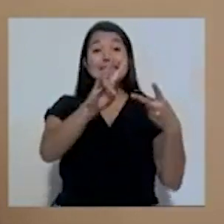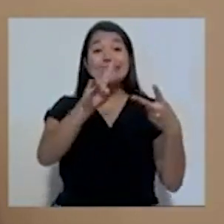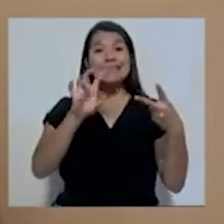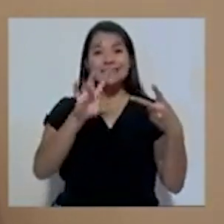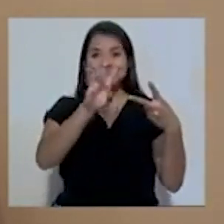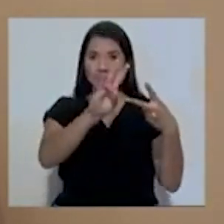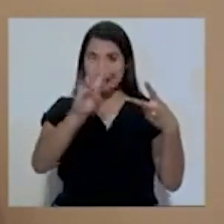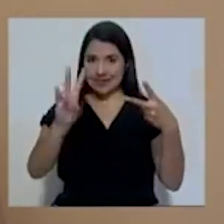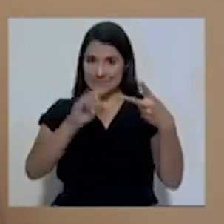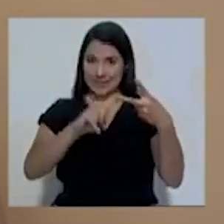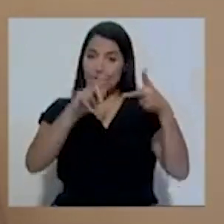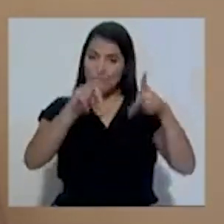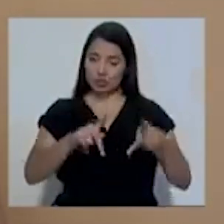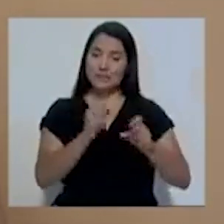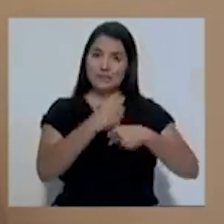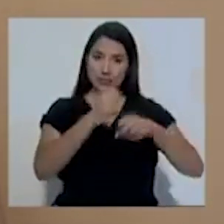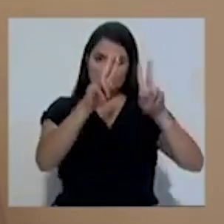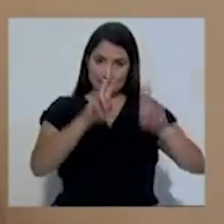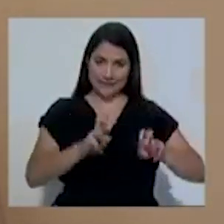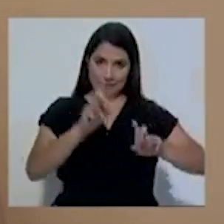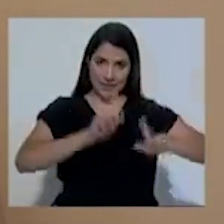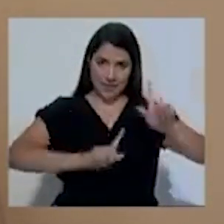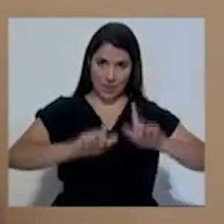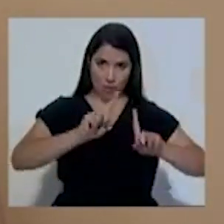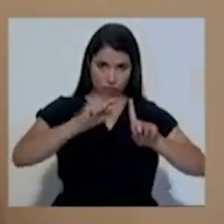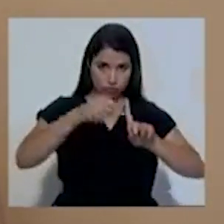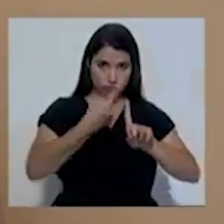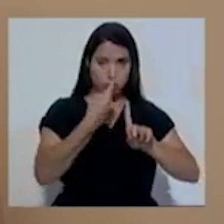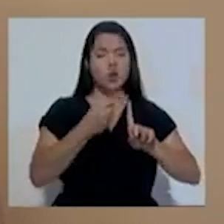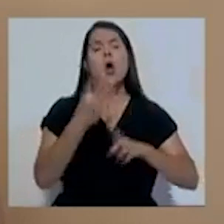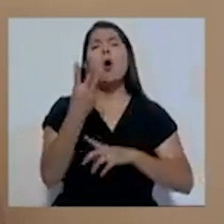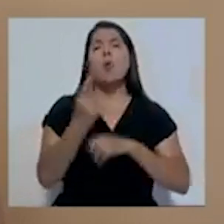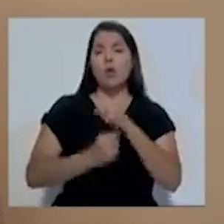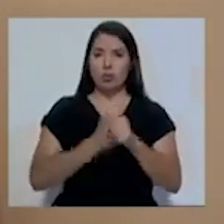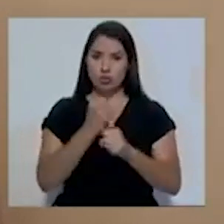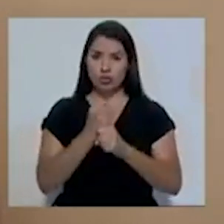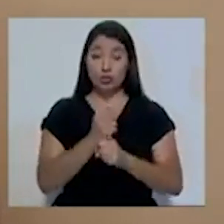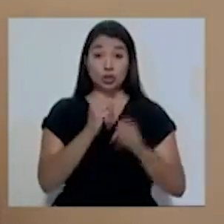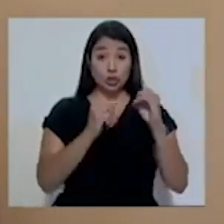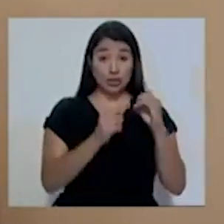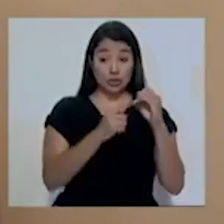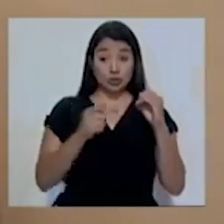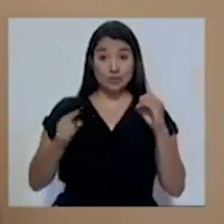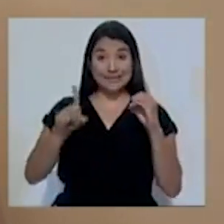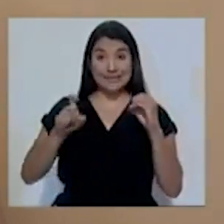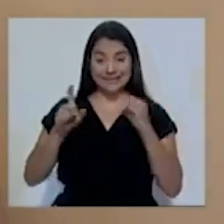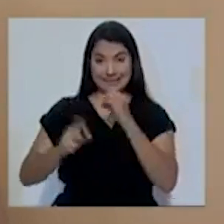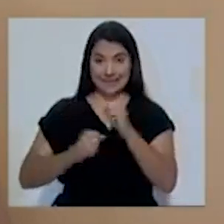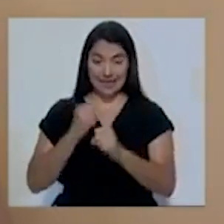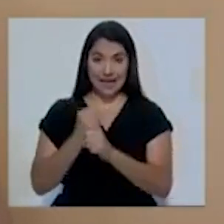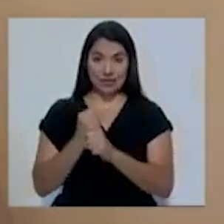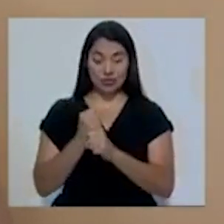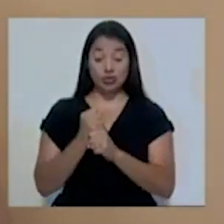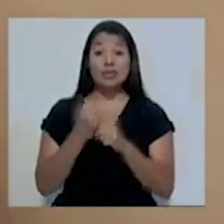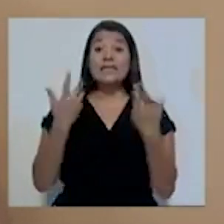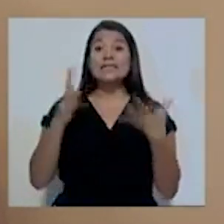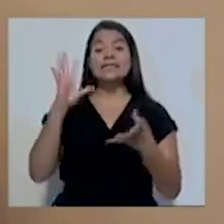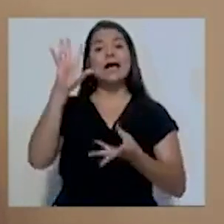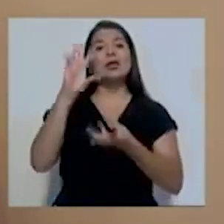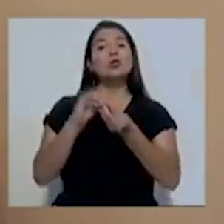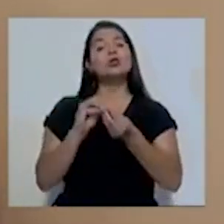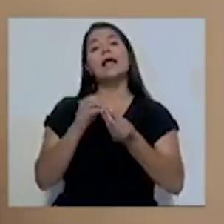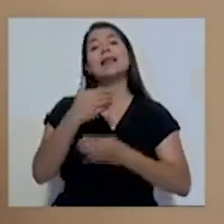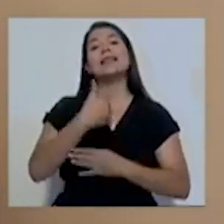son por laboratorio, con un rango de edad de los 0 a los 100 años. En total